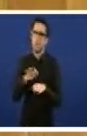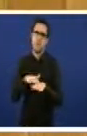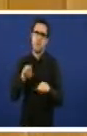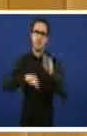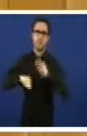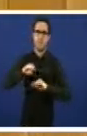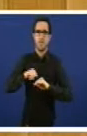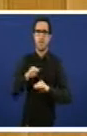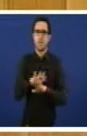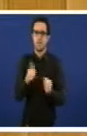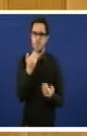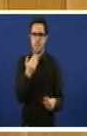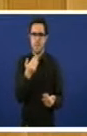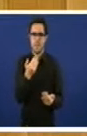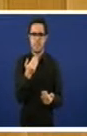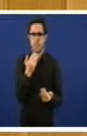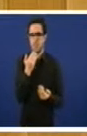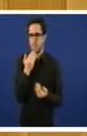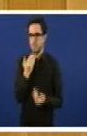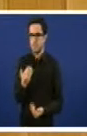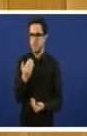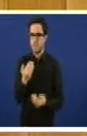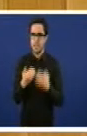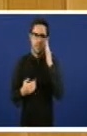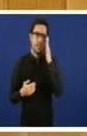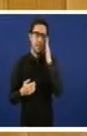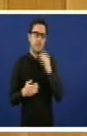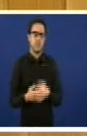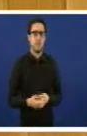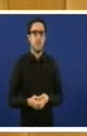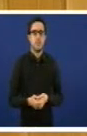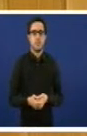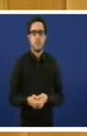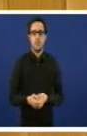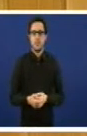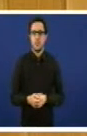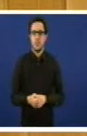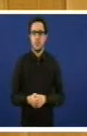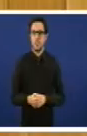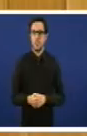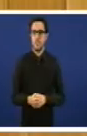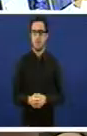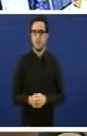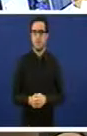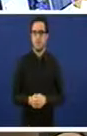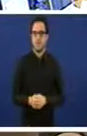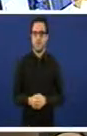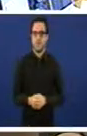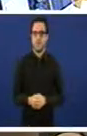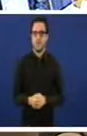Moitas gracias mapas room a a a a à a a a a